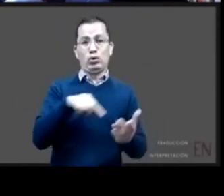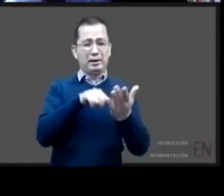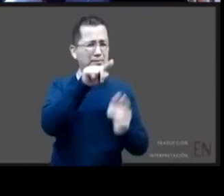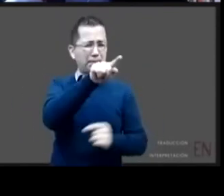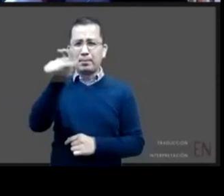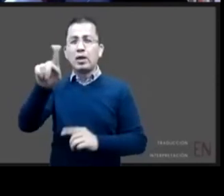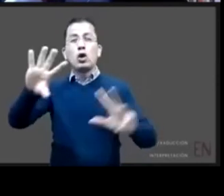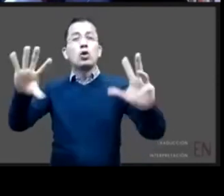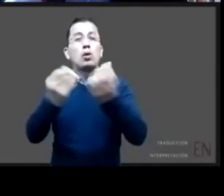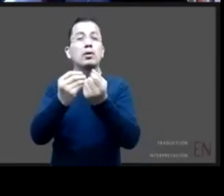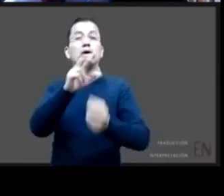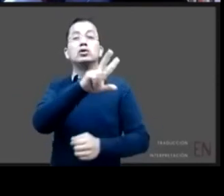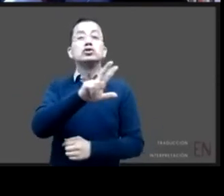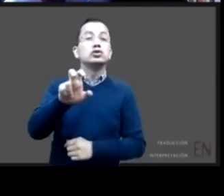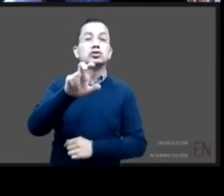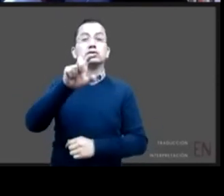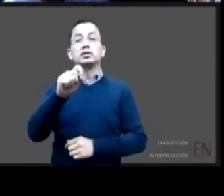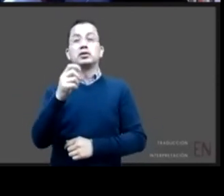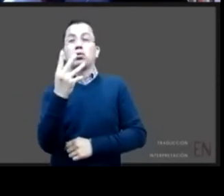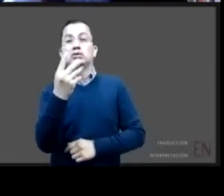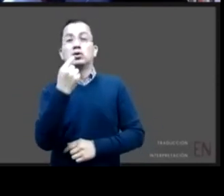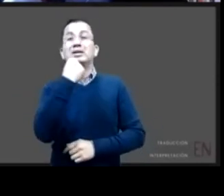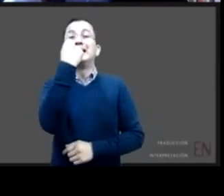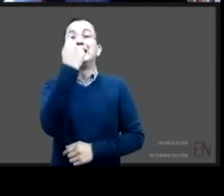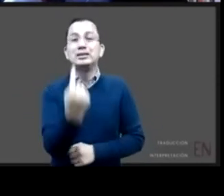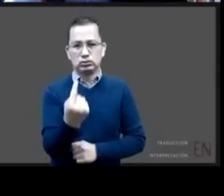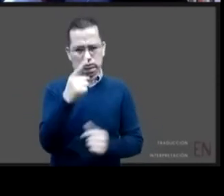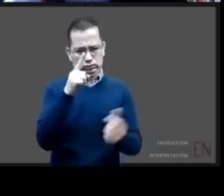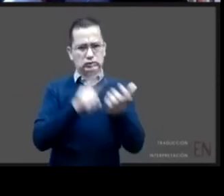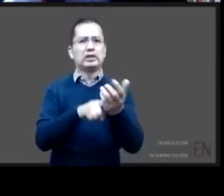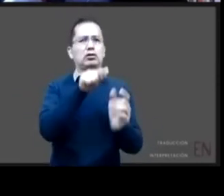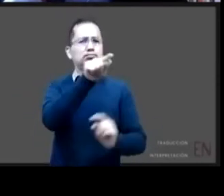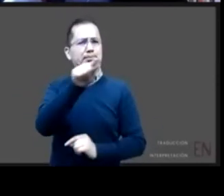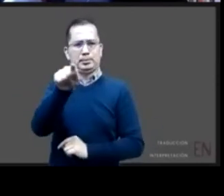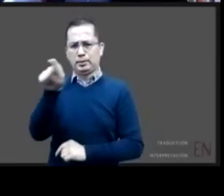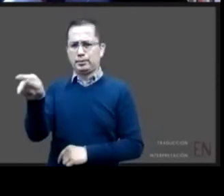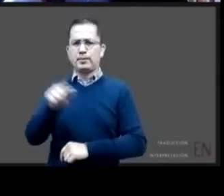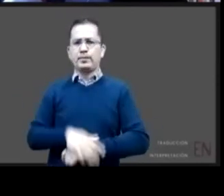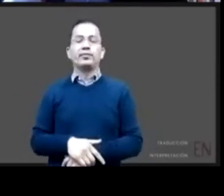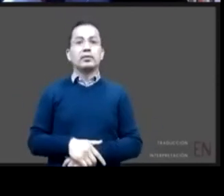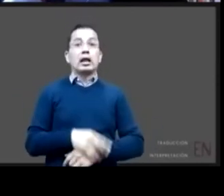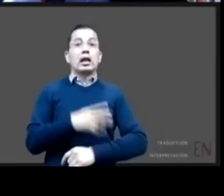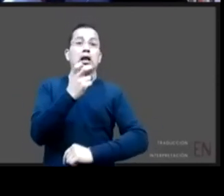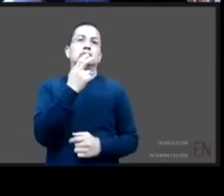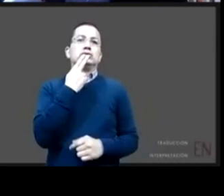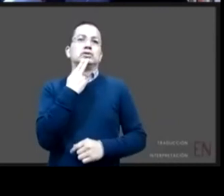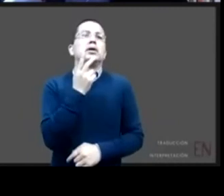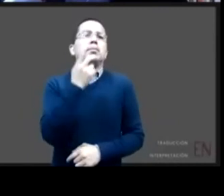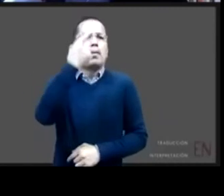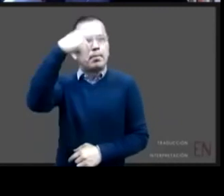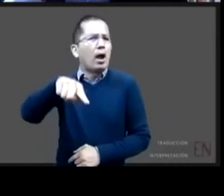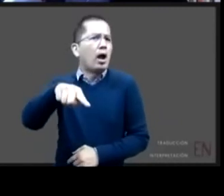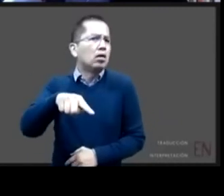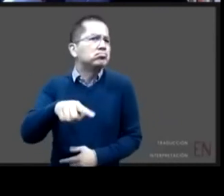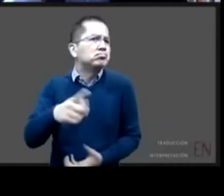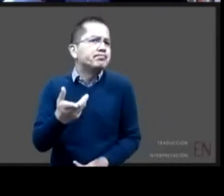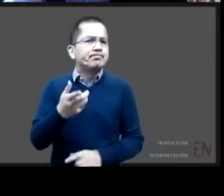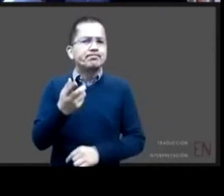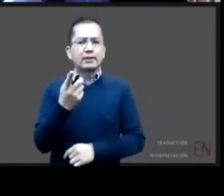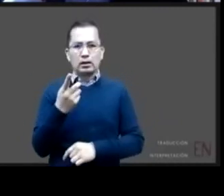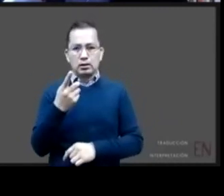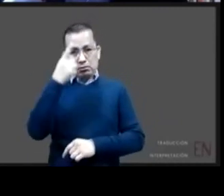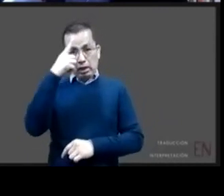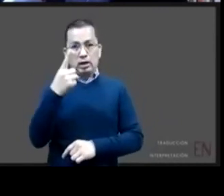se encuentran en acogimiento residencial en este momento que nos permite esta vertiente o este modelo dotar de